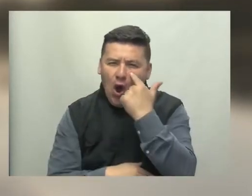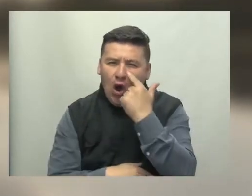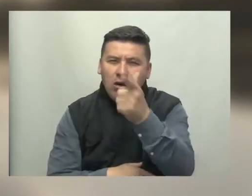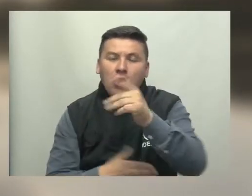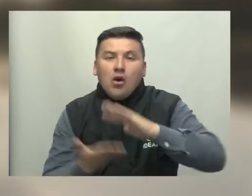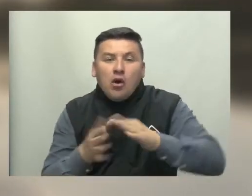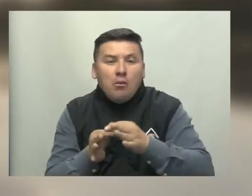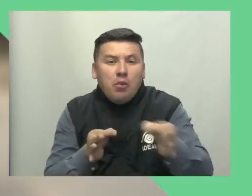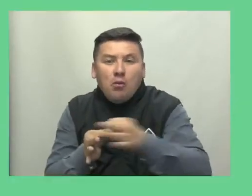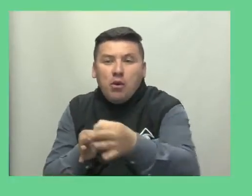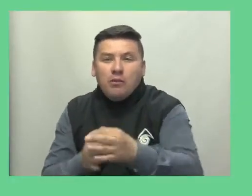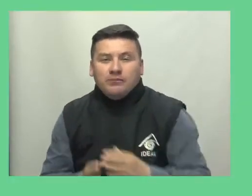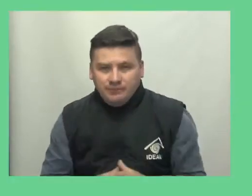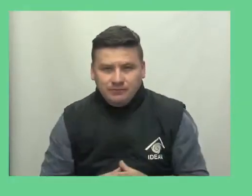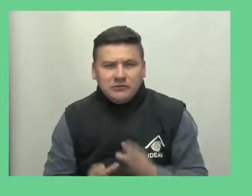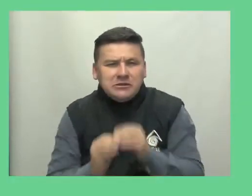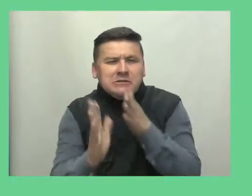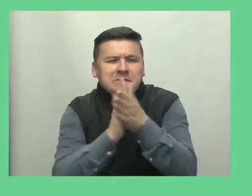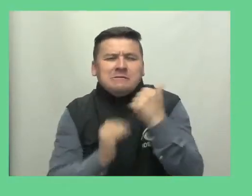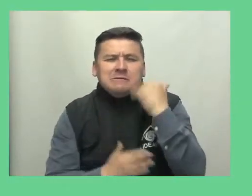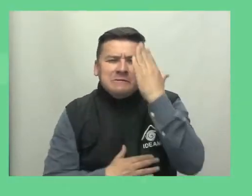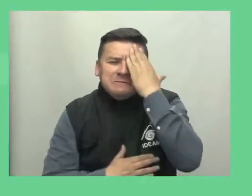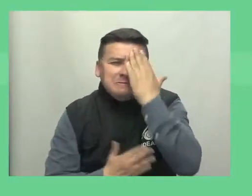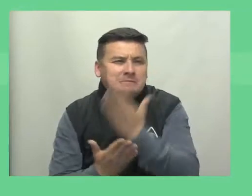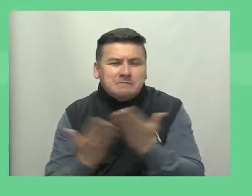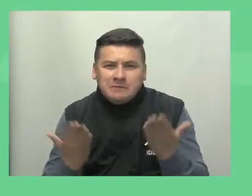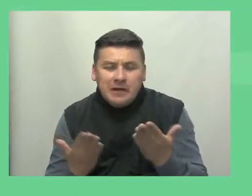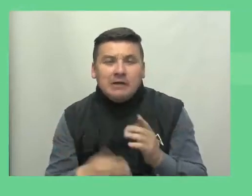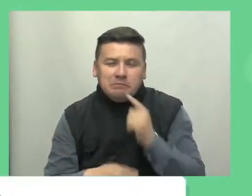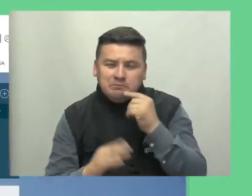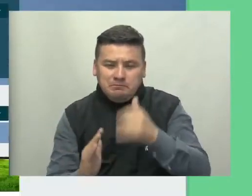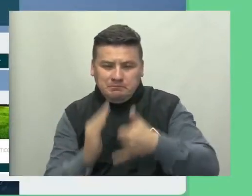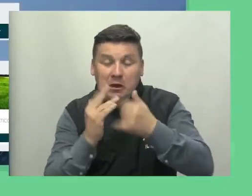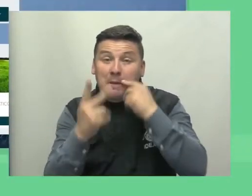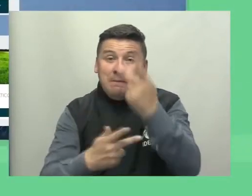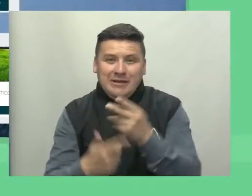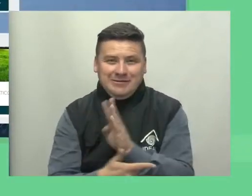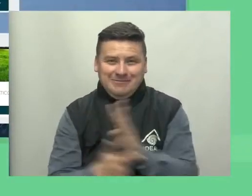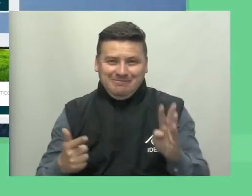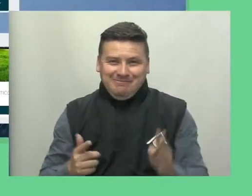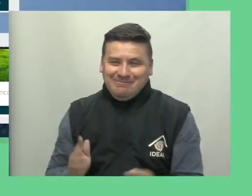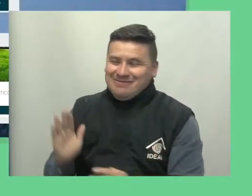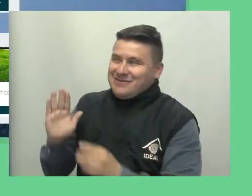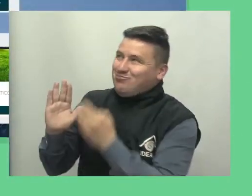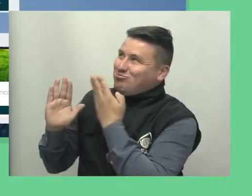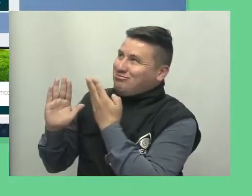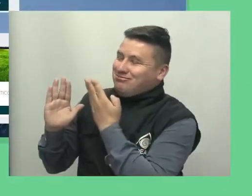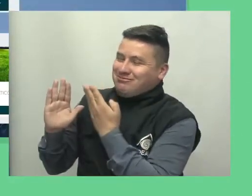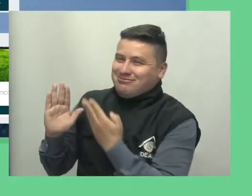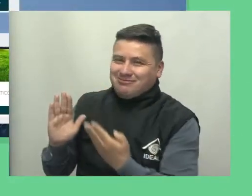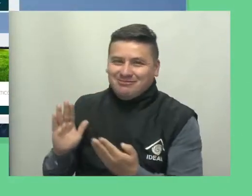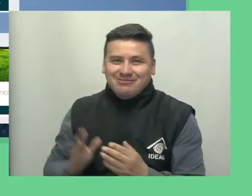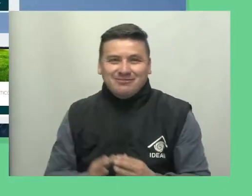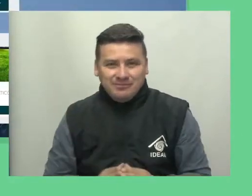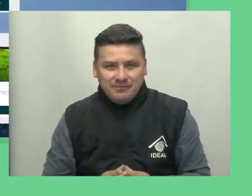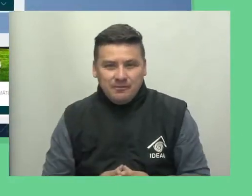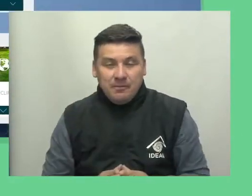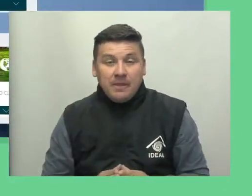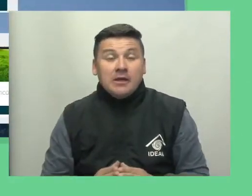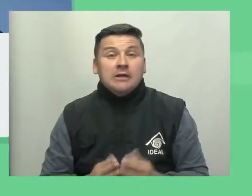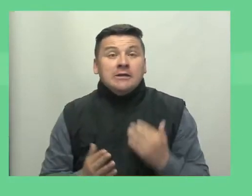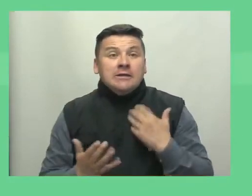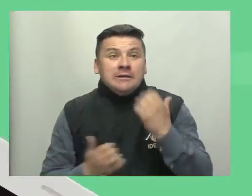Mucha precaución poblaciones rurales. Para mayor información sobre el pronóstico del tiempo, visítenos en www.ideam.gov